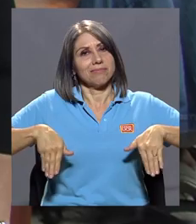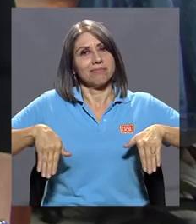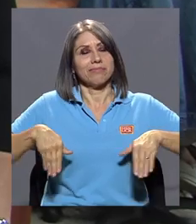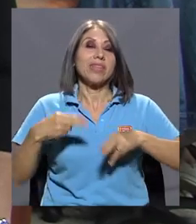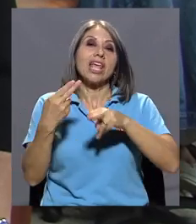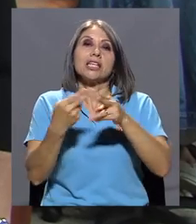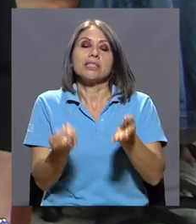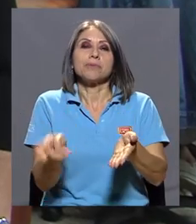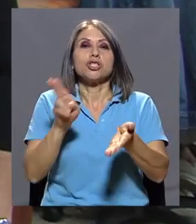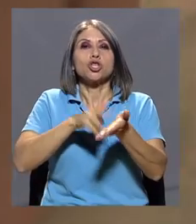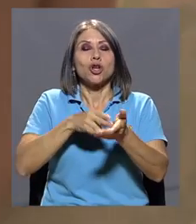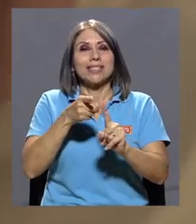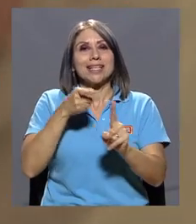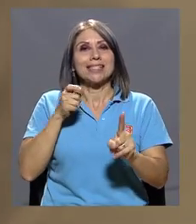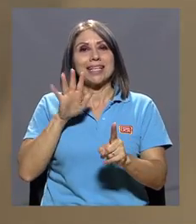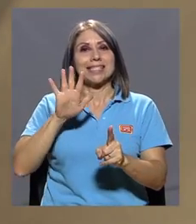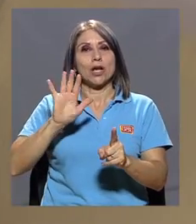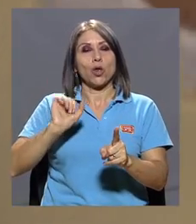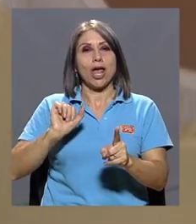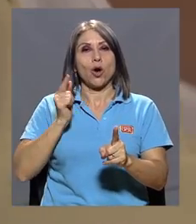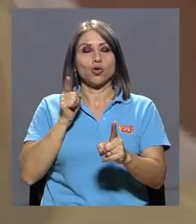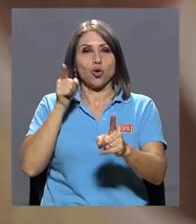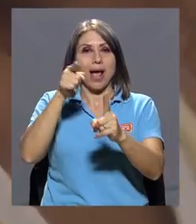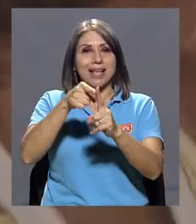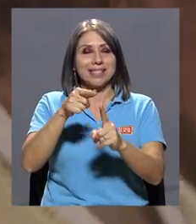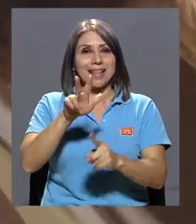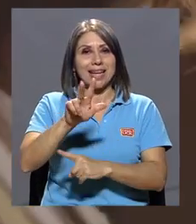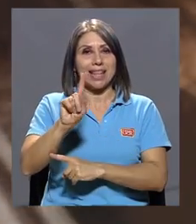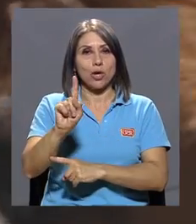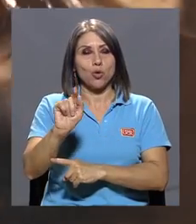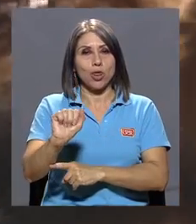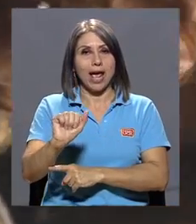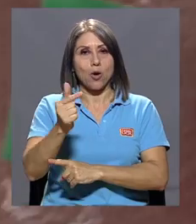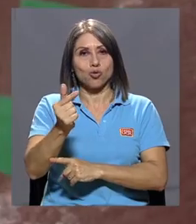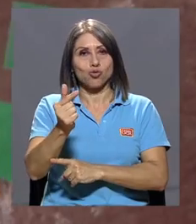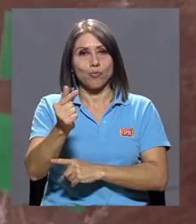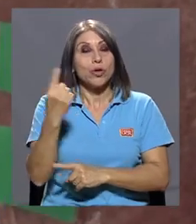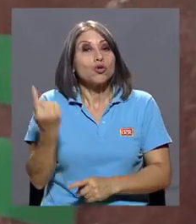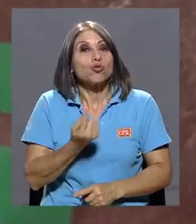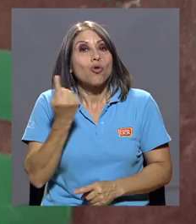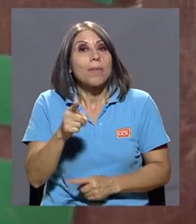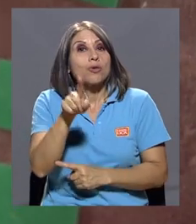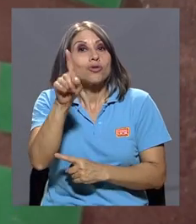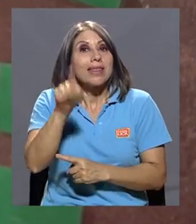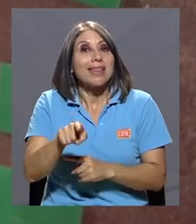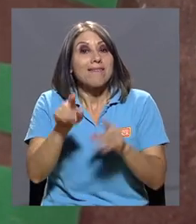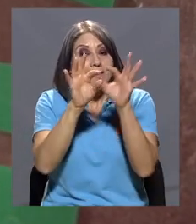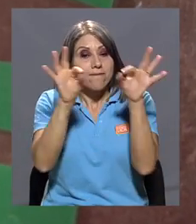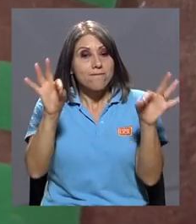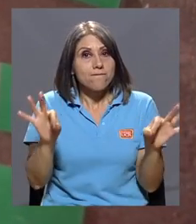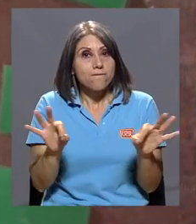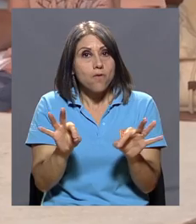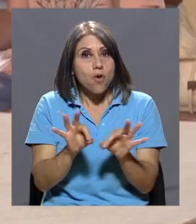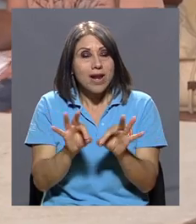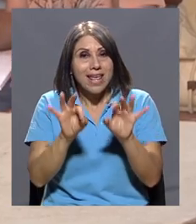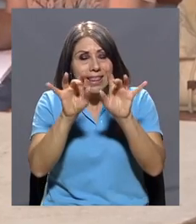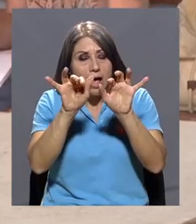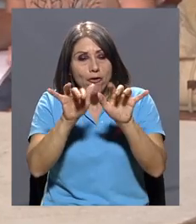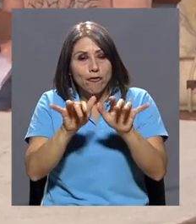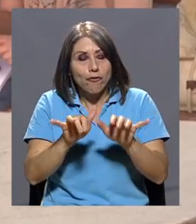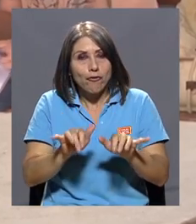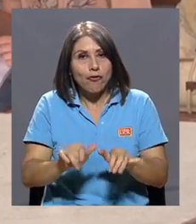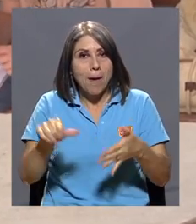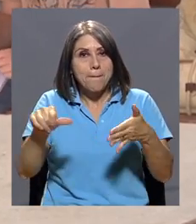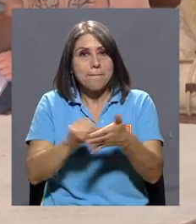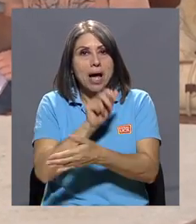Las inscripciones se realizarán del 5 de agosto al 31 de agosto. Nada más debe llenar la boleta que se encuentra en la